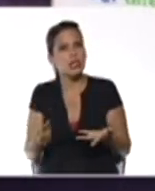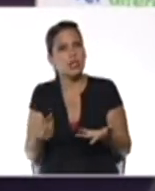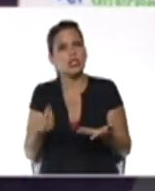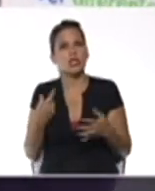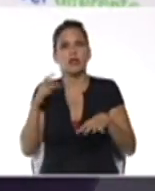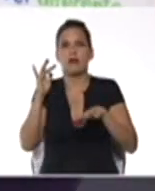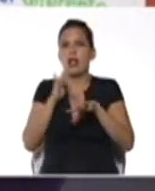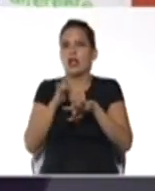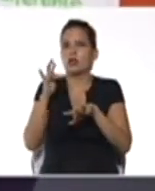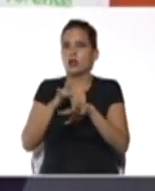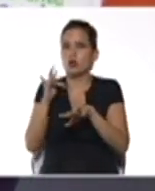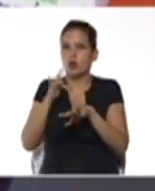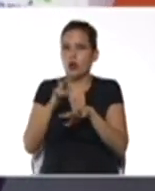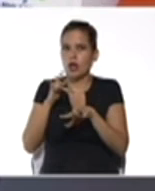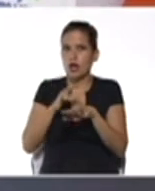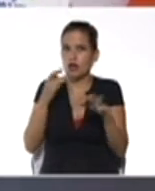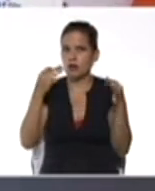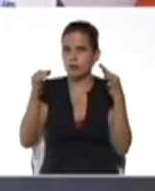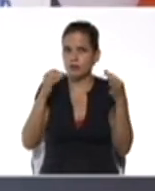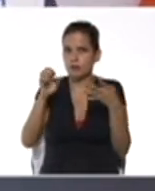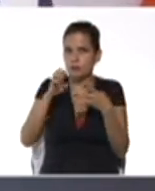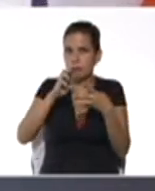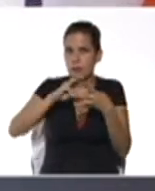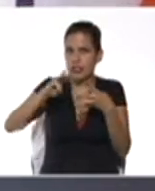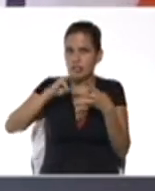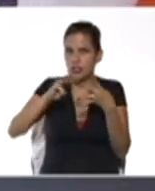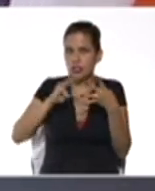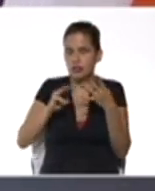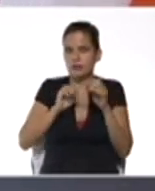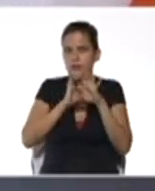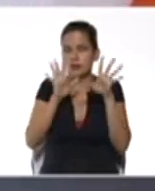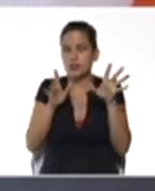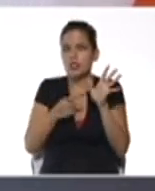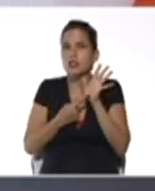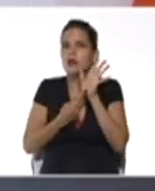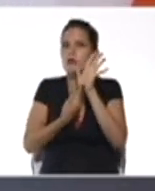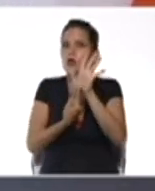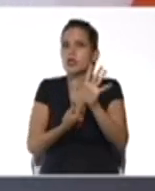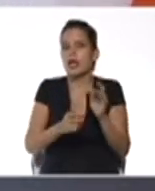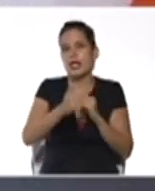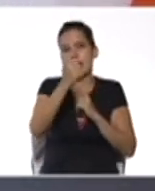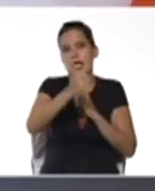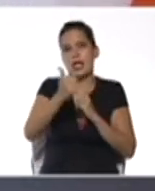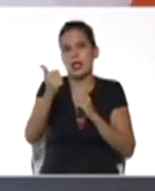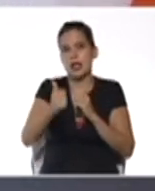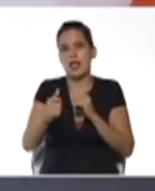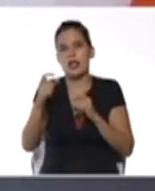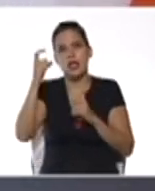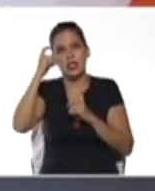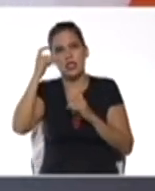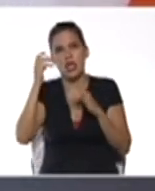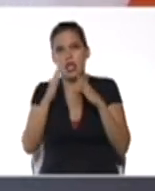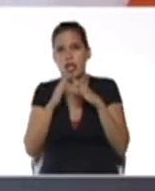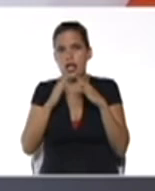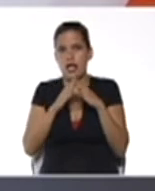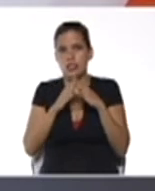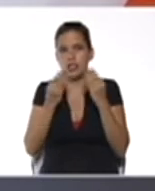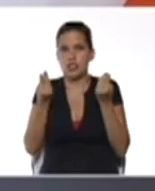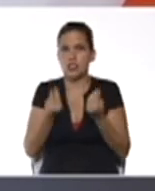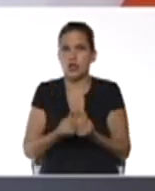la manipulación de materiales concretos y dando a demostrar que cada día en casa ese